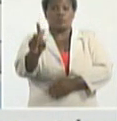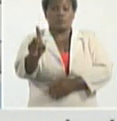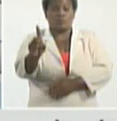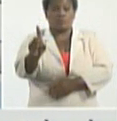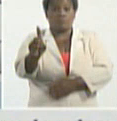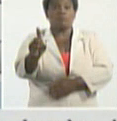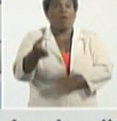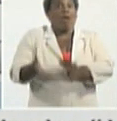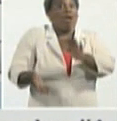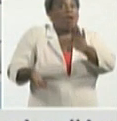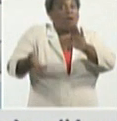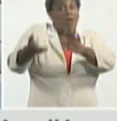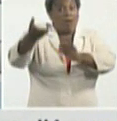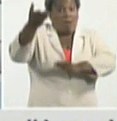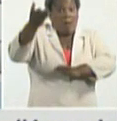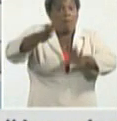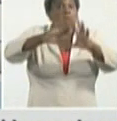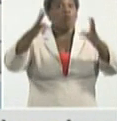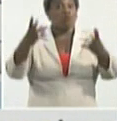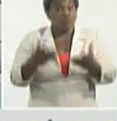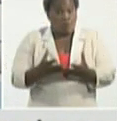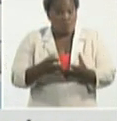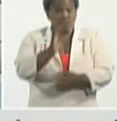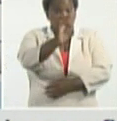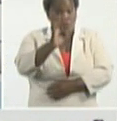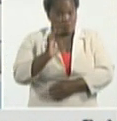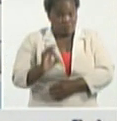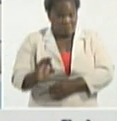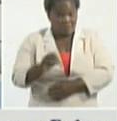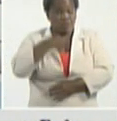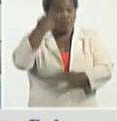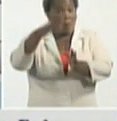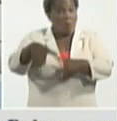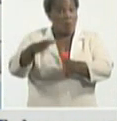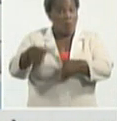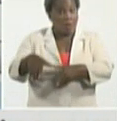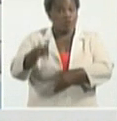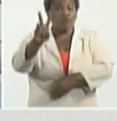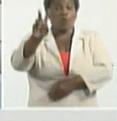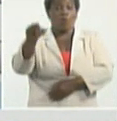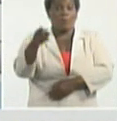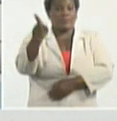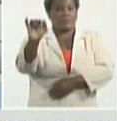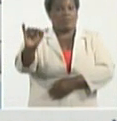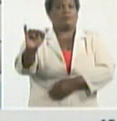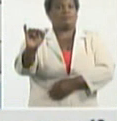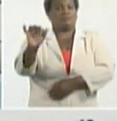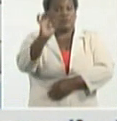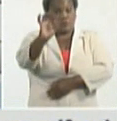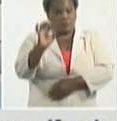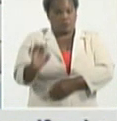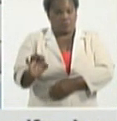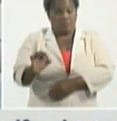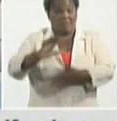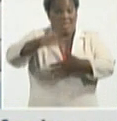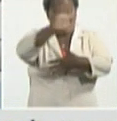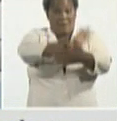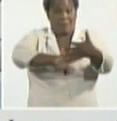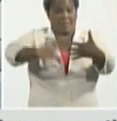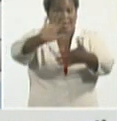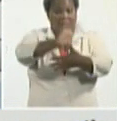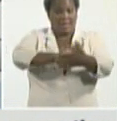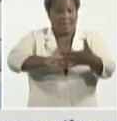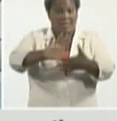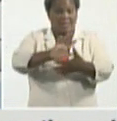alta estamos hablando de una letalidad del 2,16% Las Américas sigue siendo